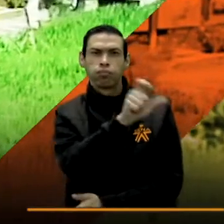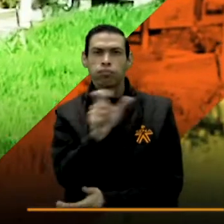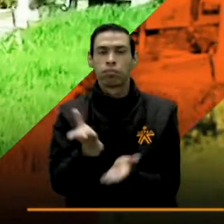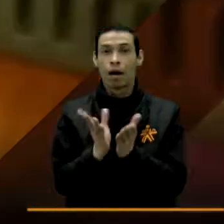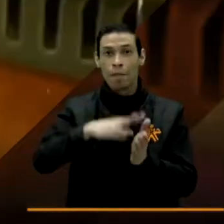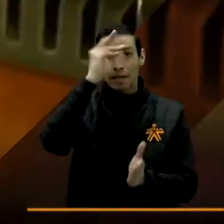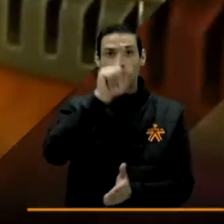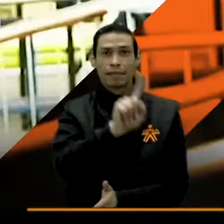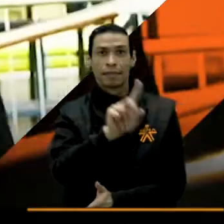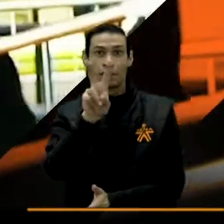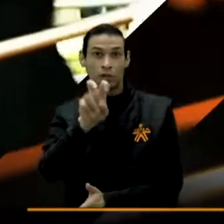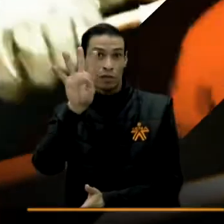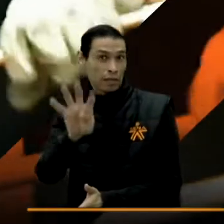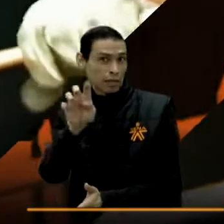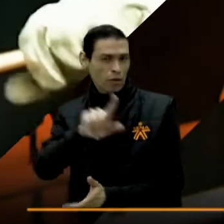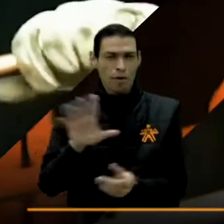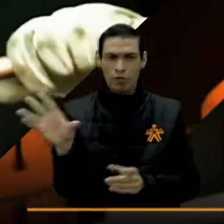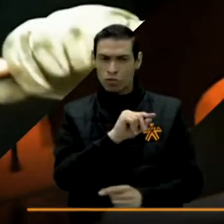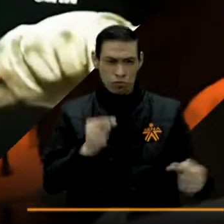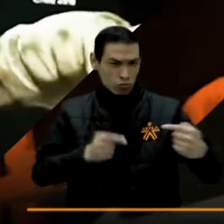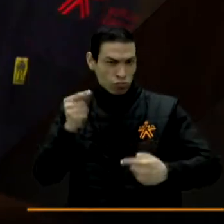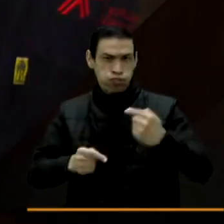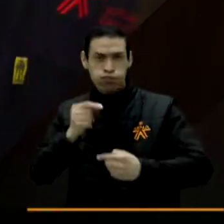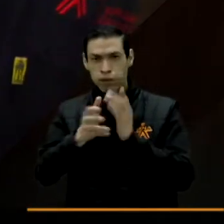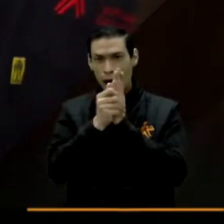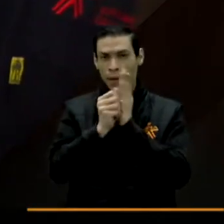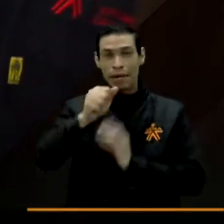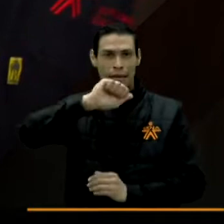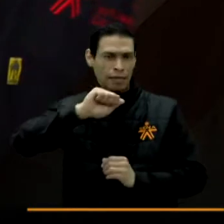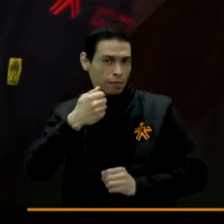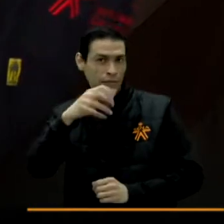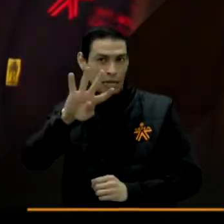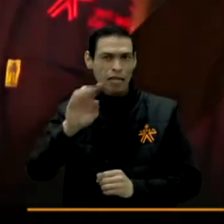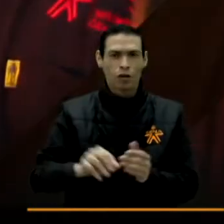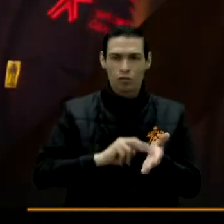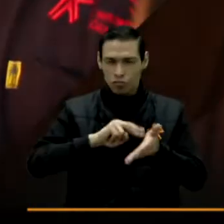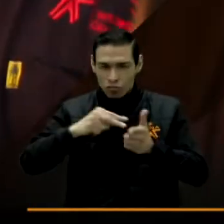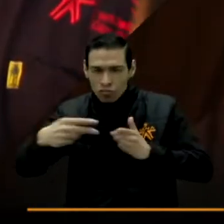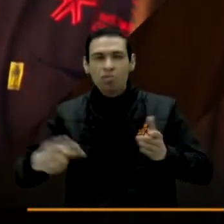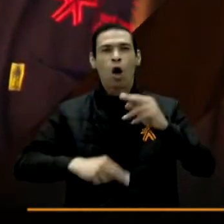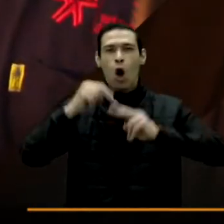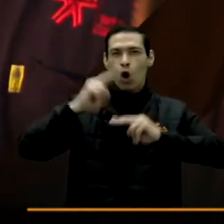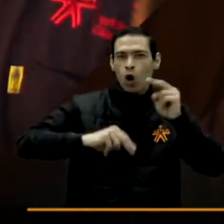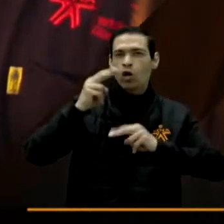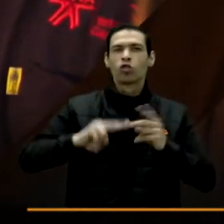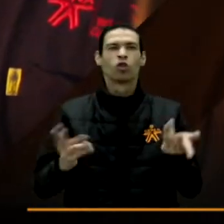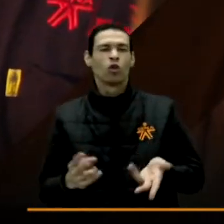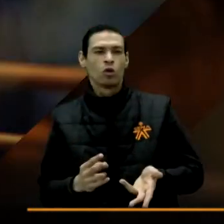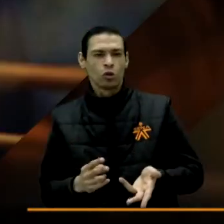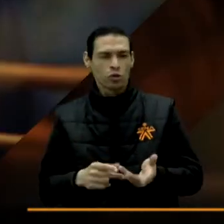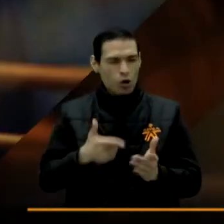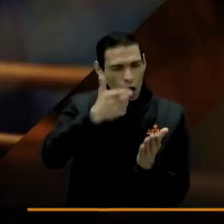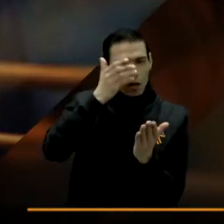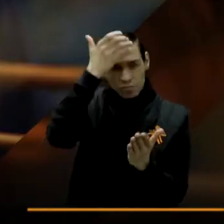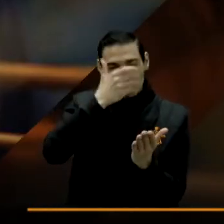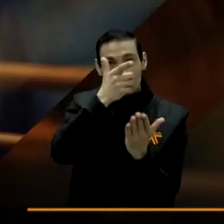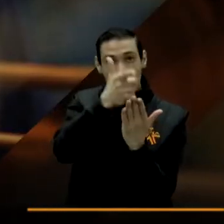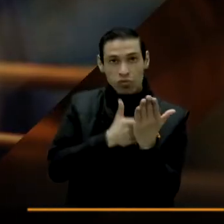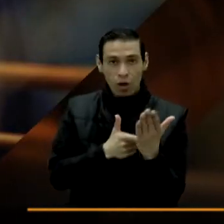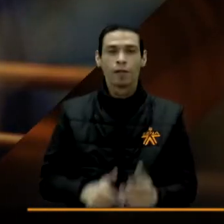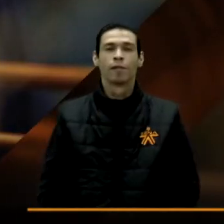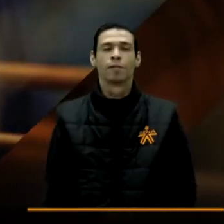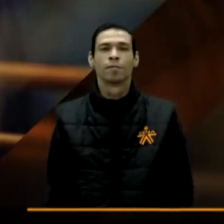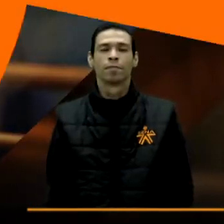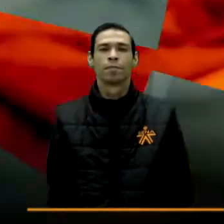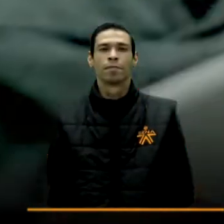participación de 179 aprendices de todo el país quienes competirán en 14 habilidades de los sectores TIC, construcción, moda, carpintería